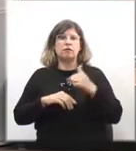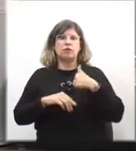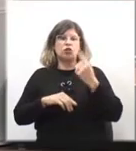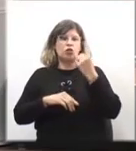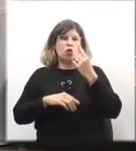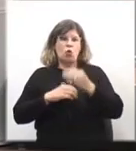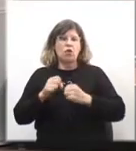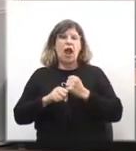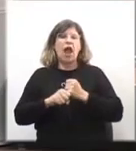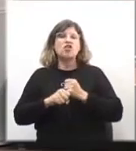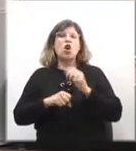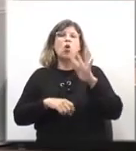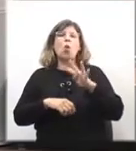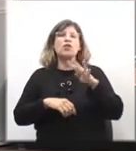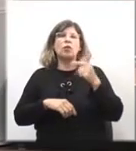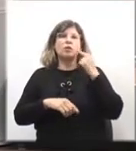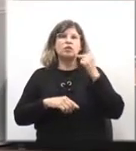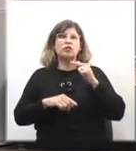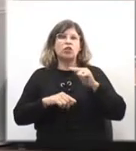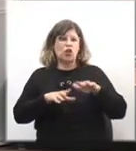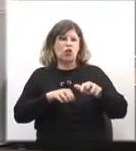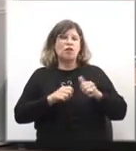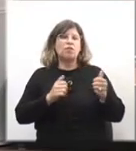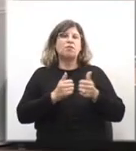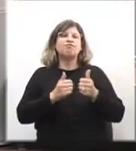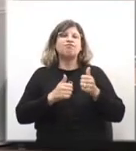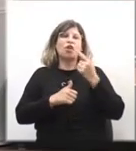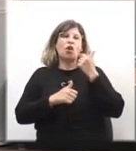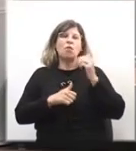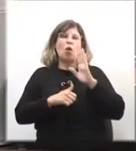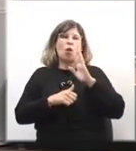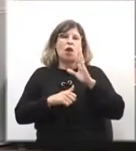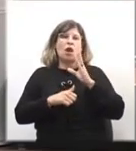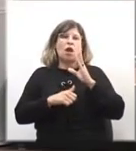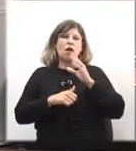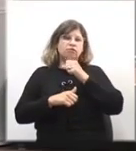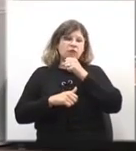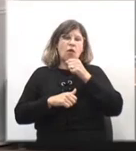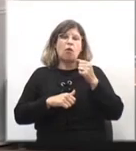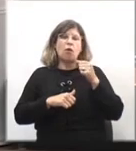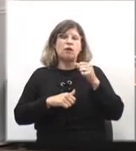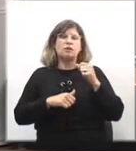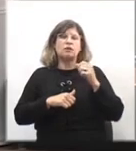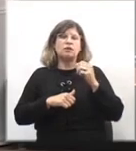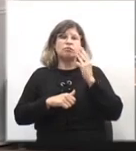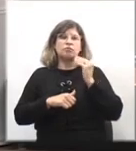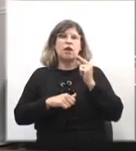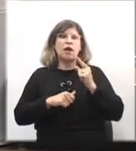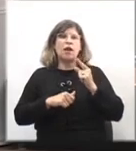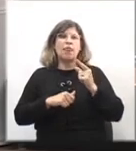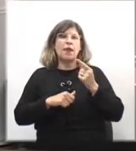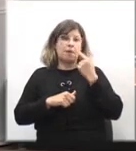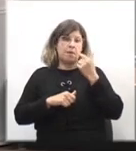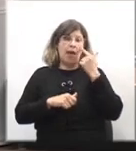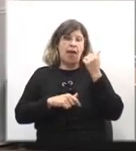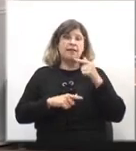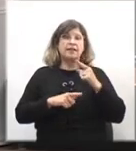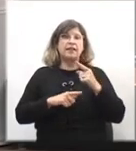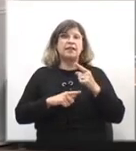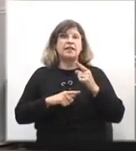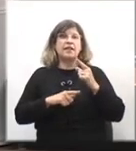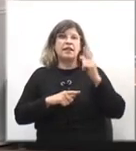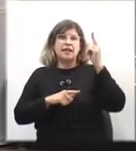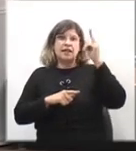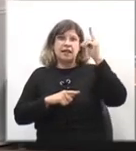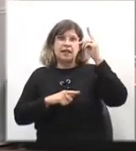un año y cuatro meses. Vivía con mis abuelos paternos en Frayventus. Un año antes, los primeros días de junio del año